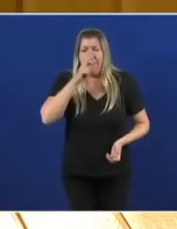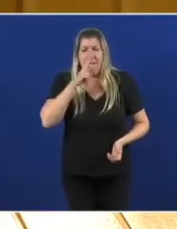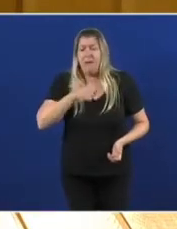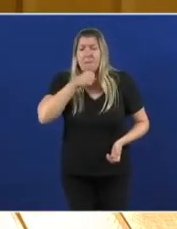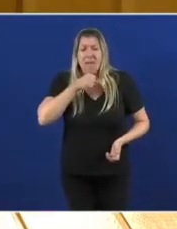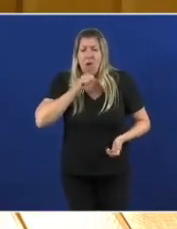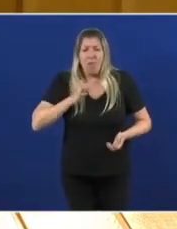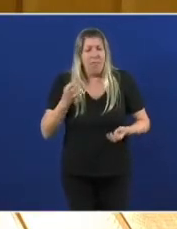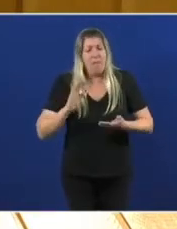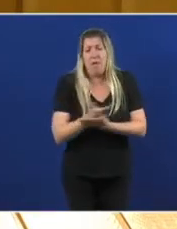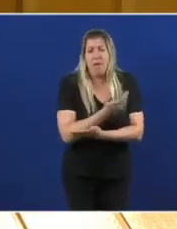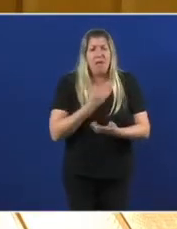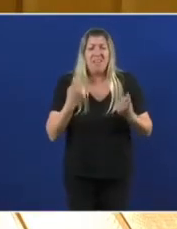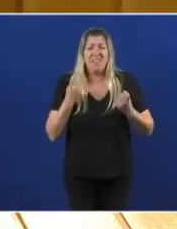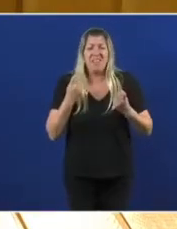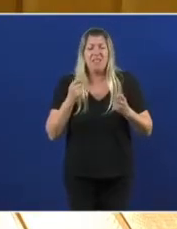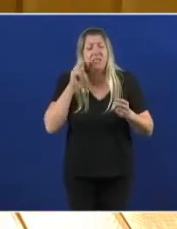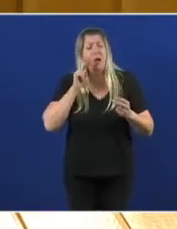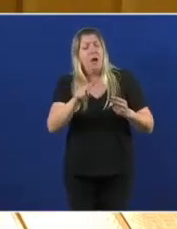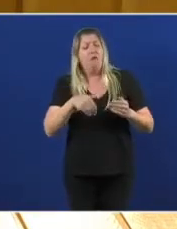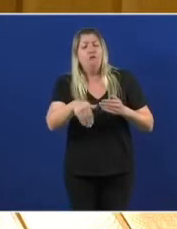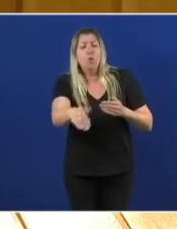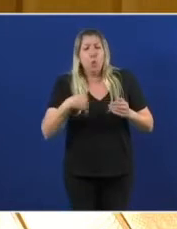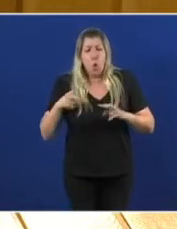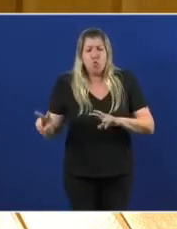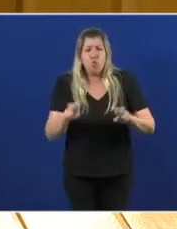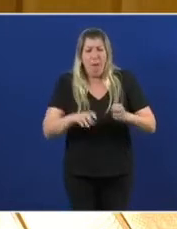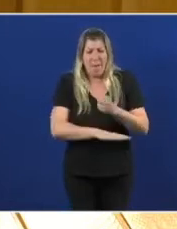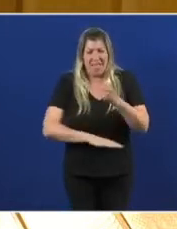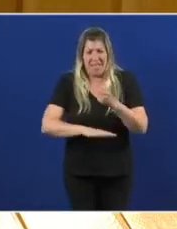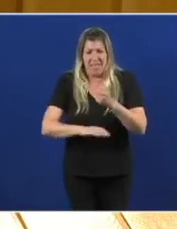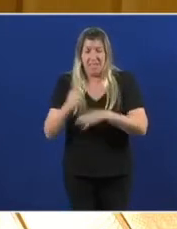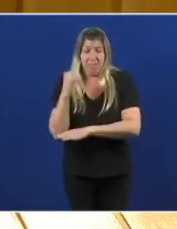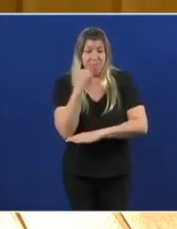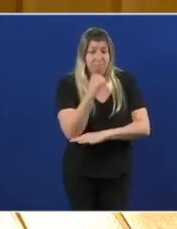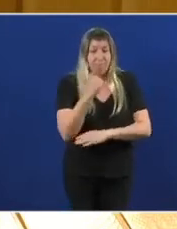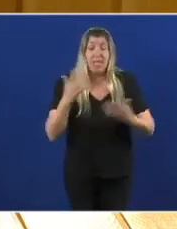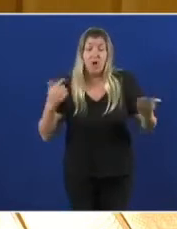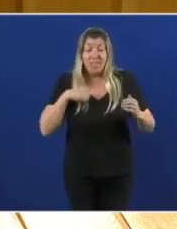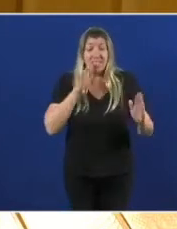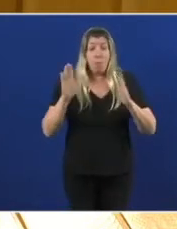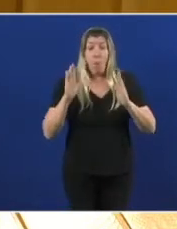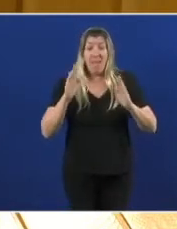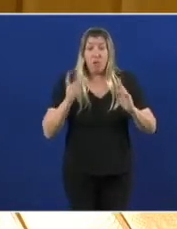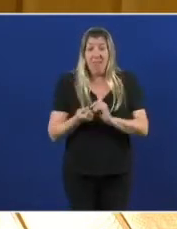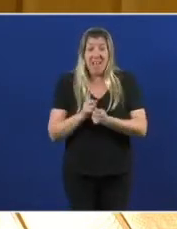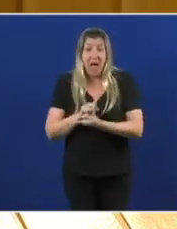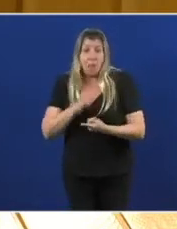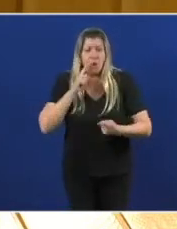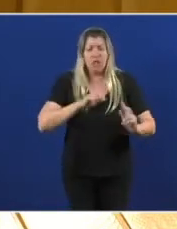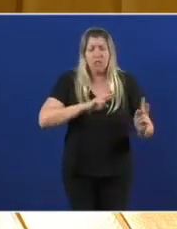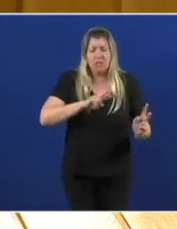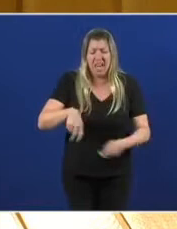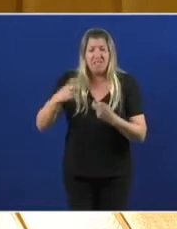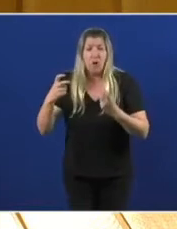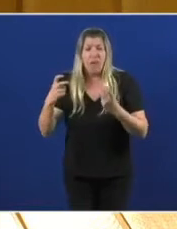o futuro sobre novas bases. E neste momento de cambios e transformación necesitamos máis